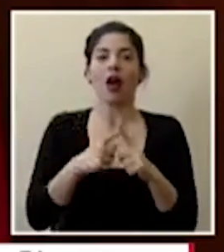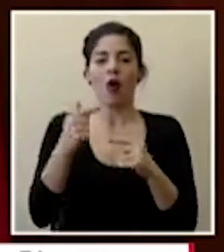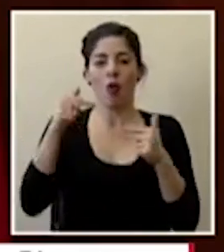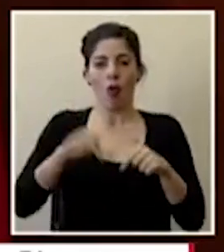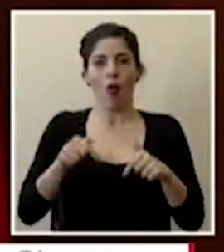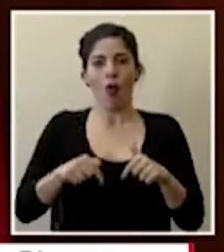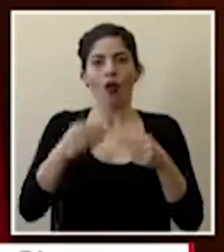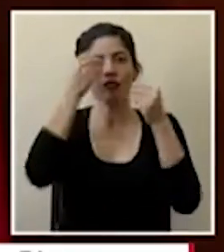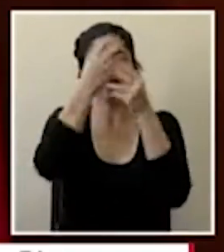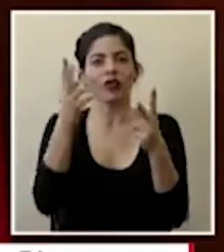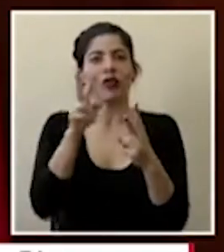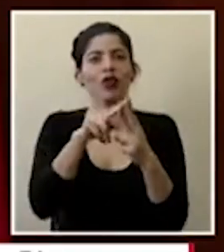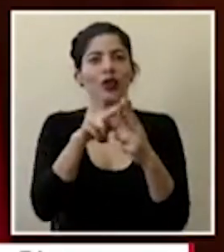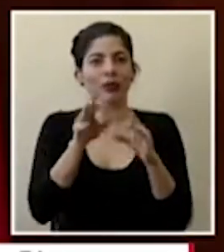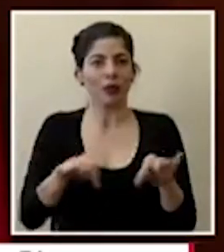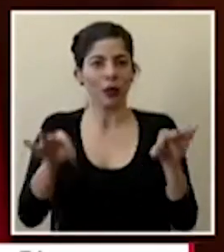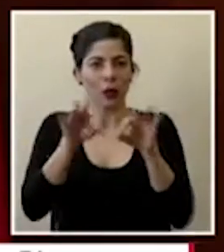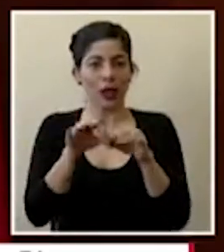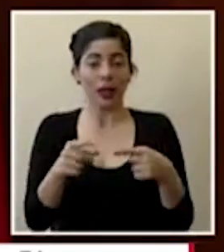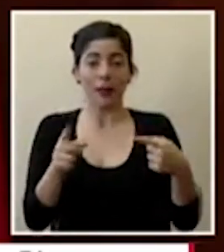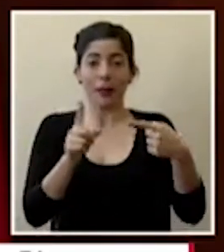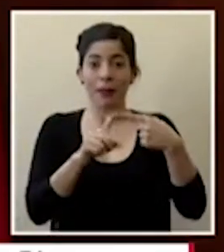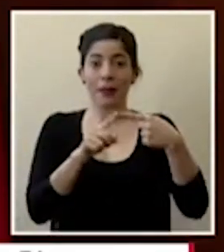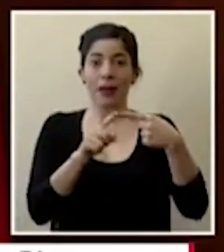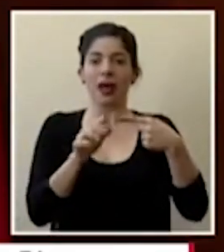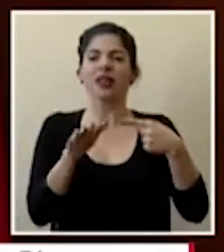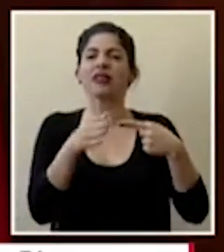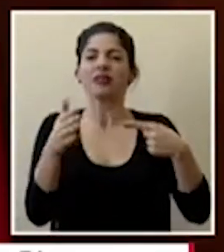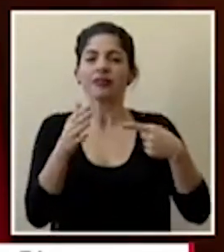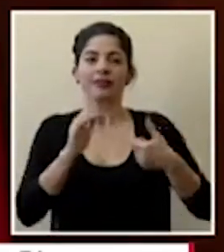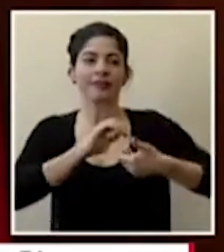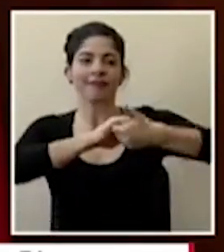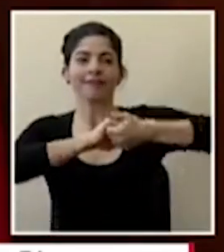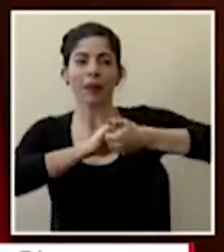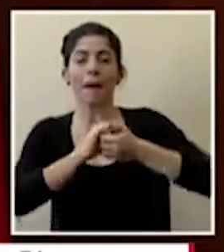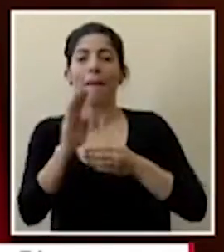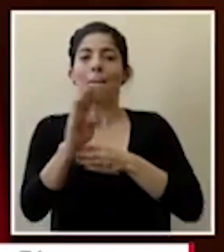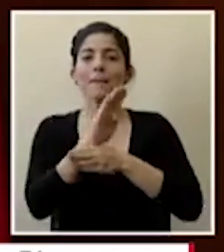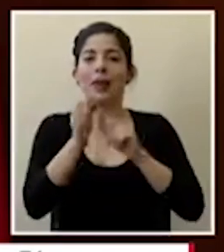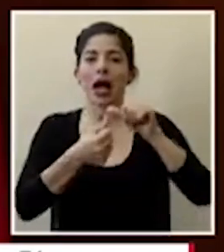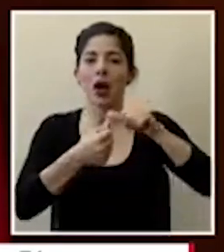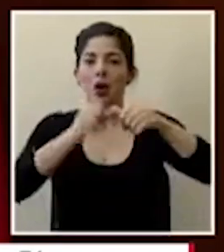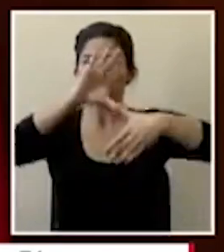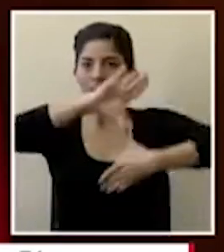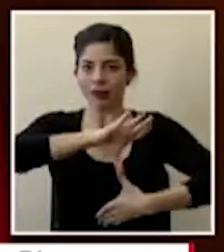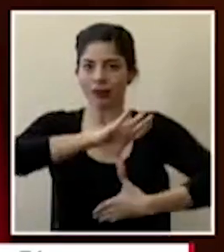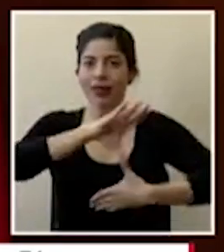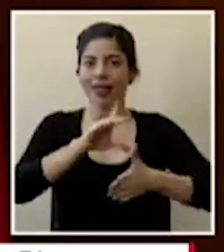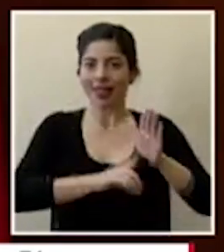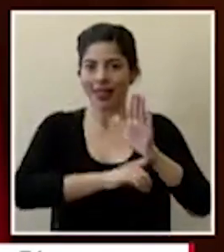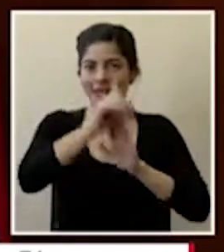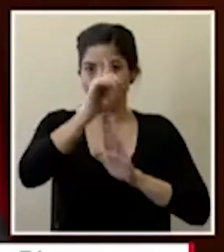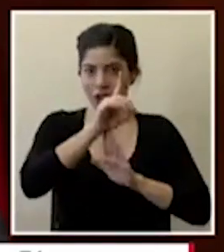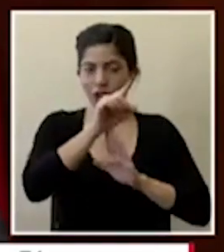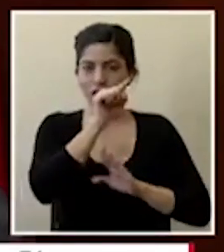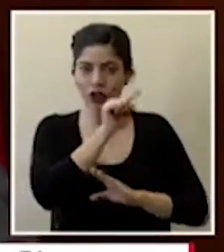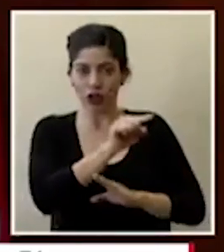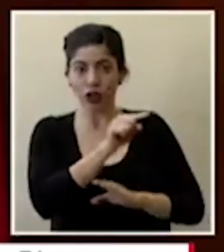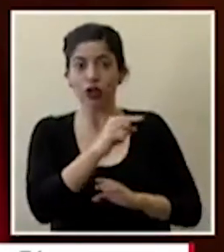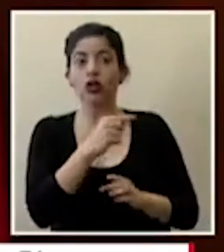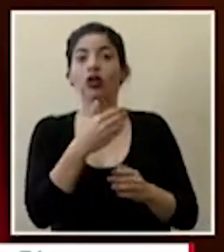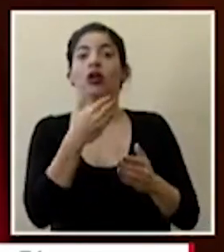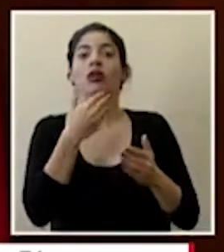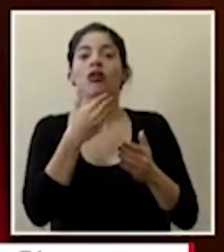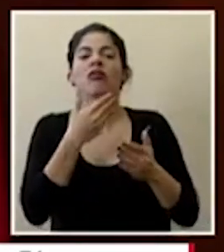fundamentales el primero de ello de la mano del banco interamericano de desarrollo y a partir de un